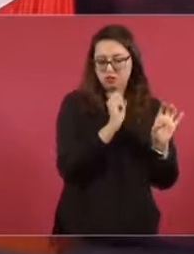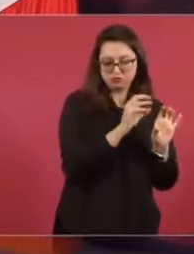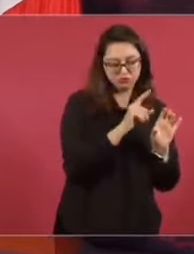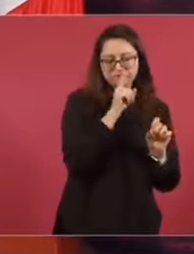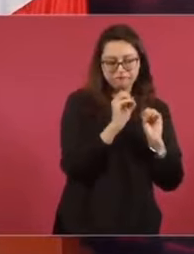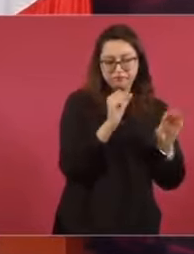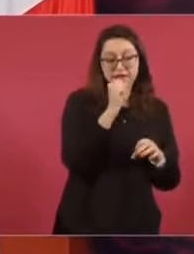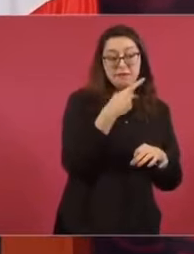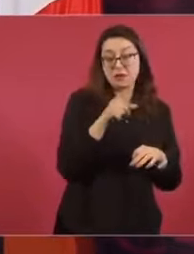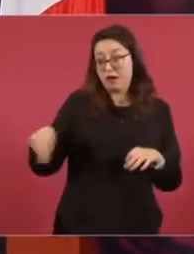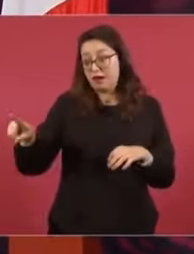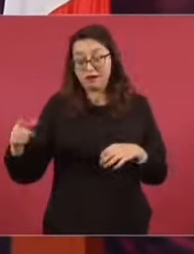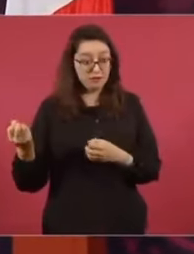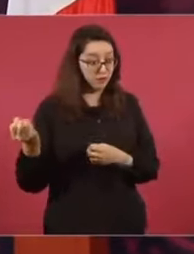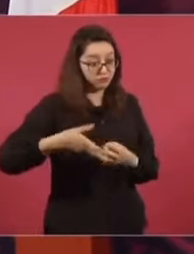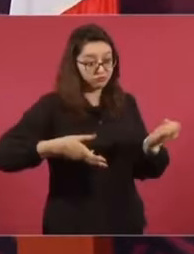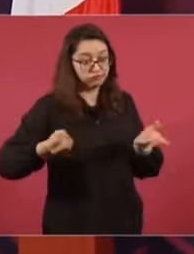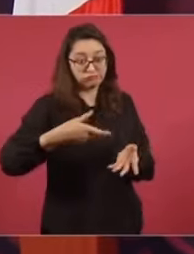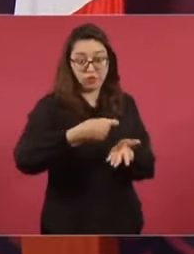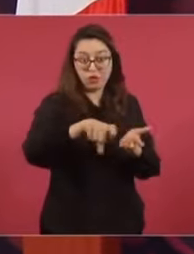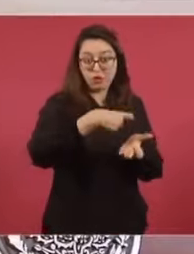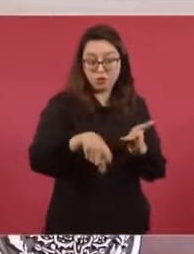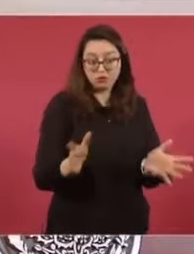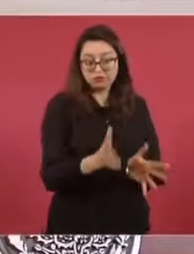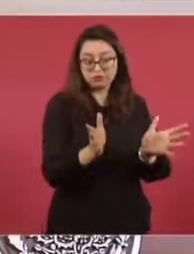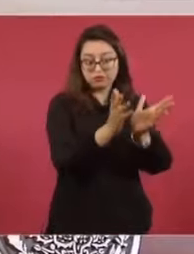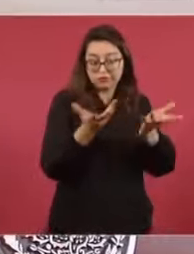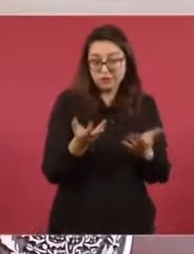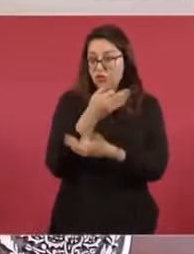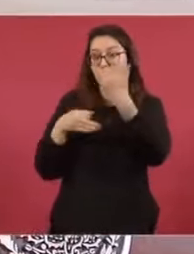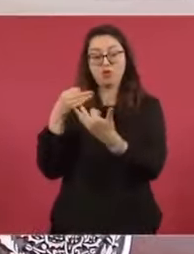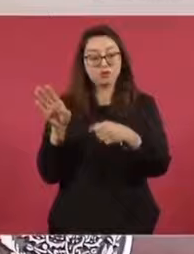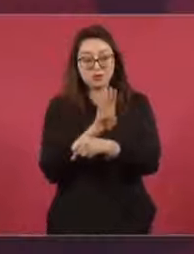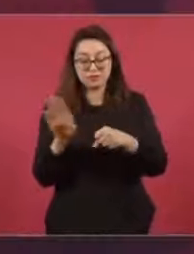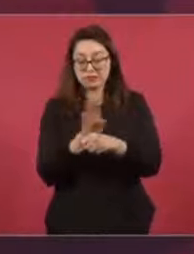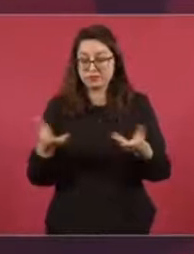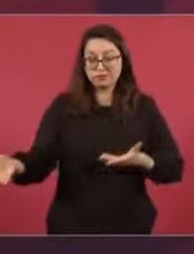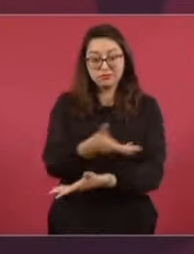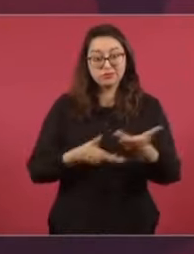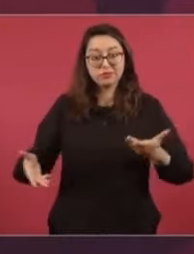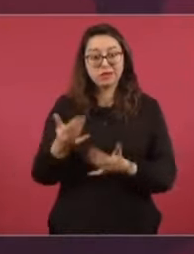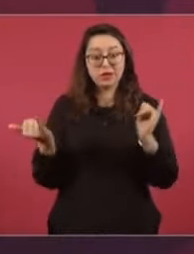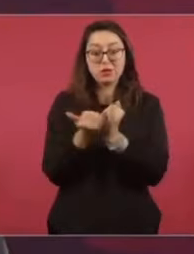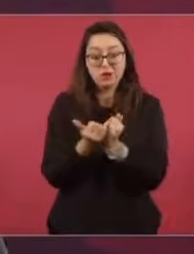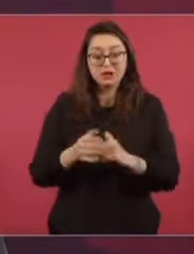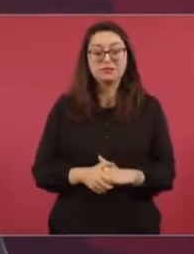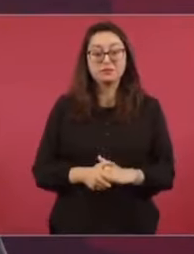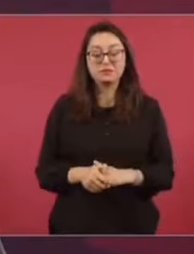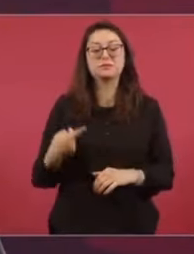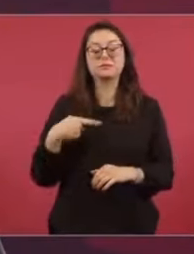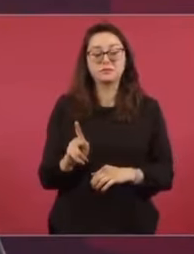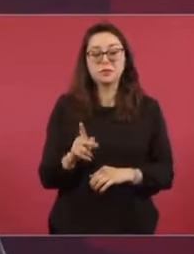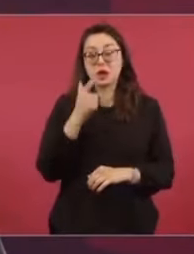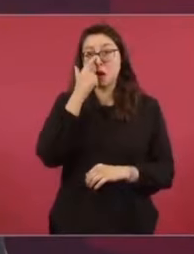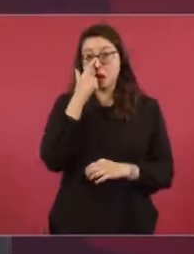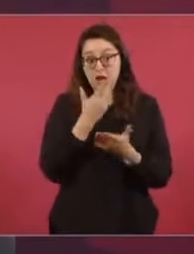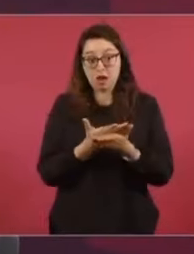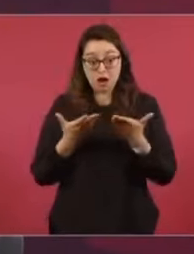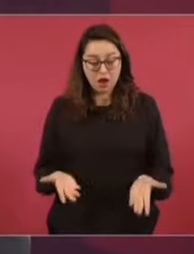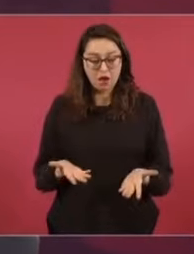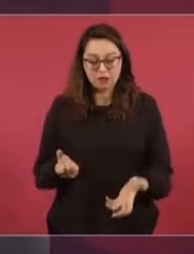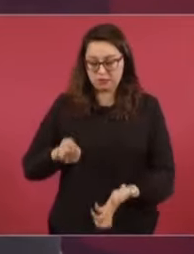indirecta. También se beneficia, pero de manera indirecta. Pero nunca del presupuesto, estoy seguro, de manera directa